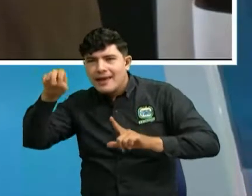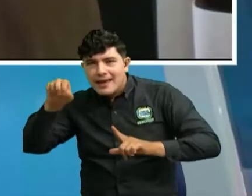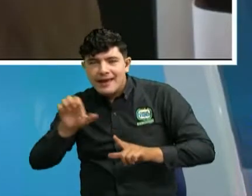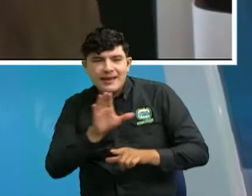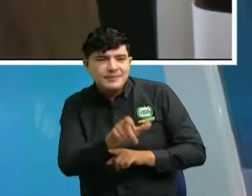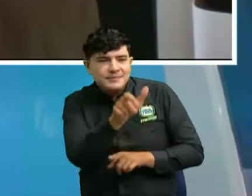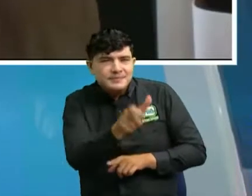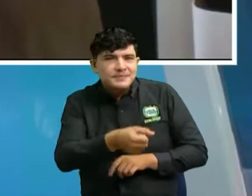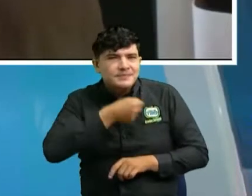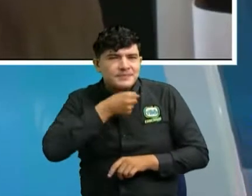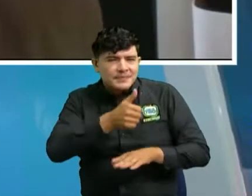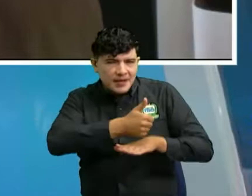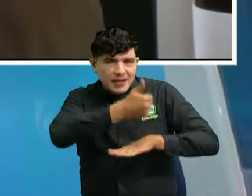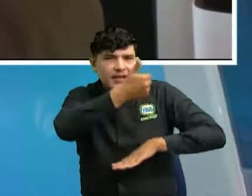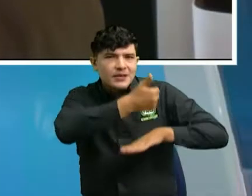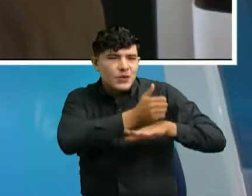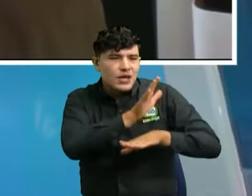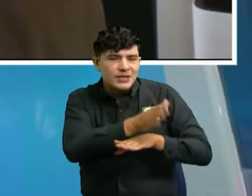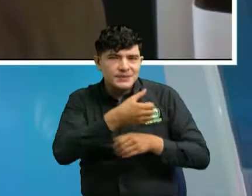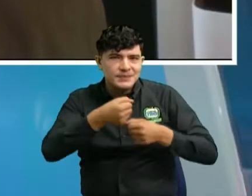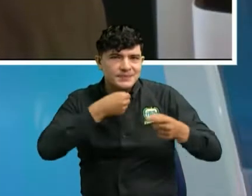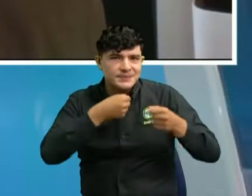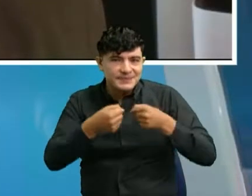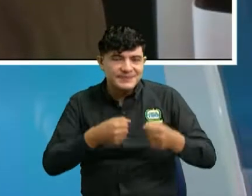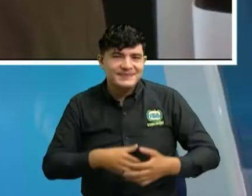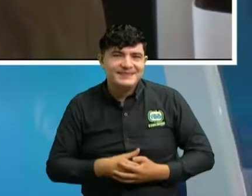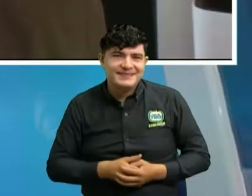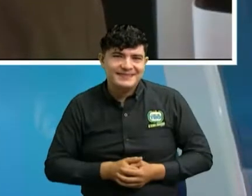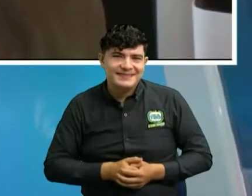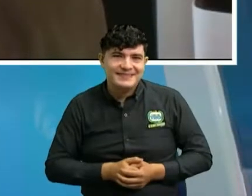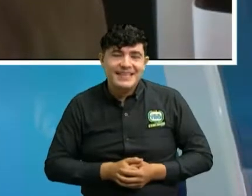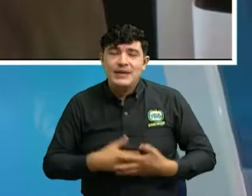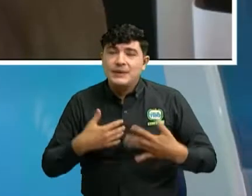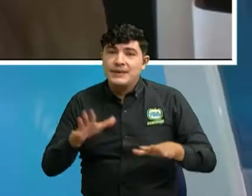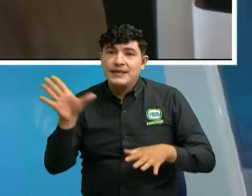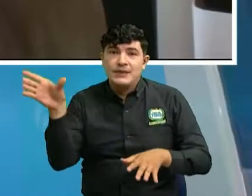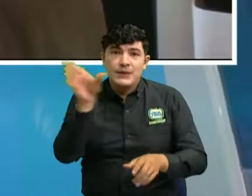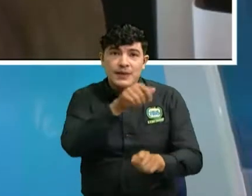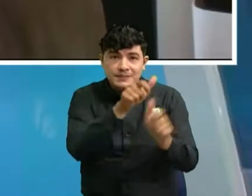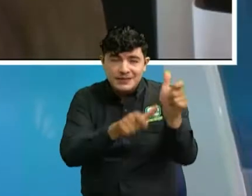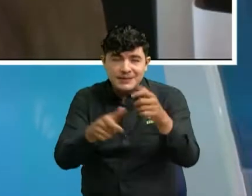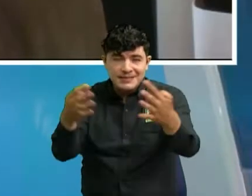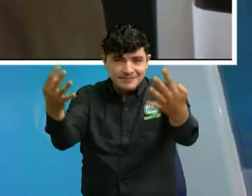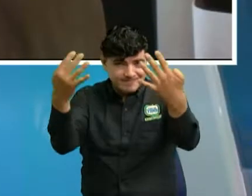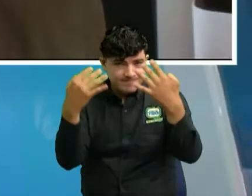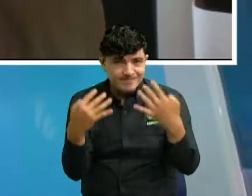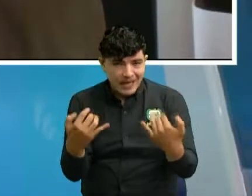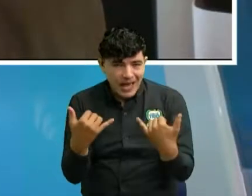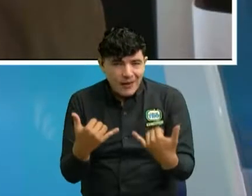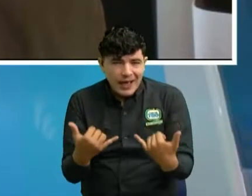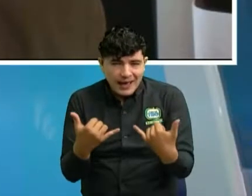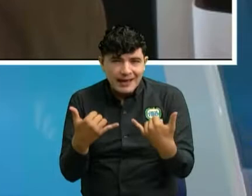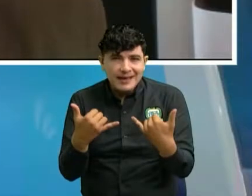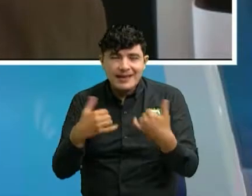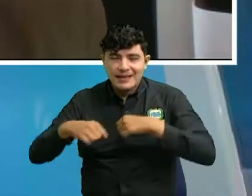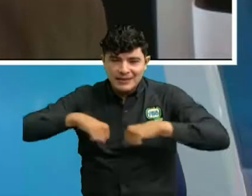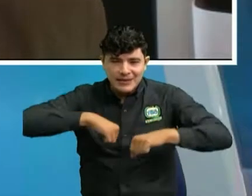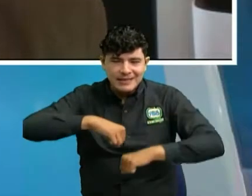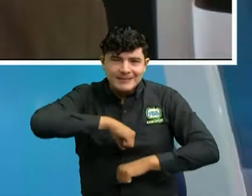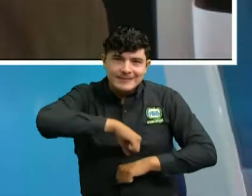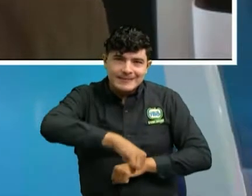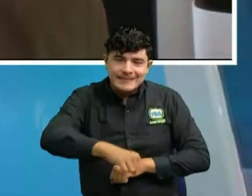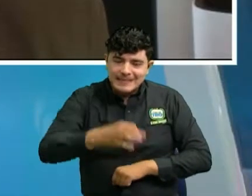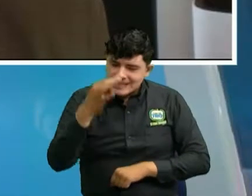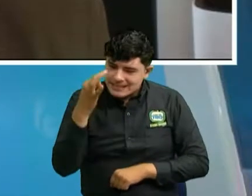directora del set y a todos los teleaudientes que esta tarde se conectan y como siempre